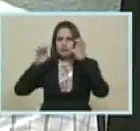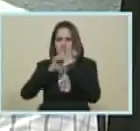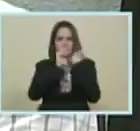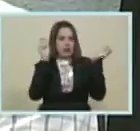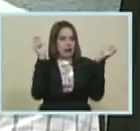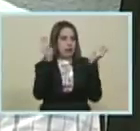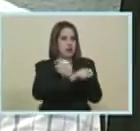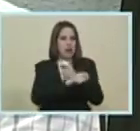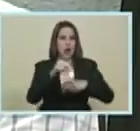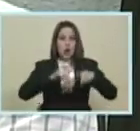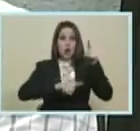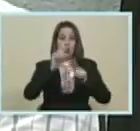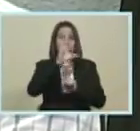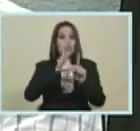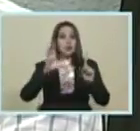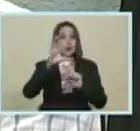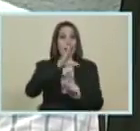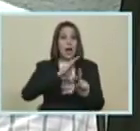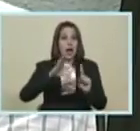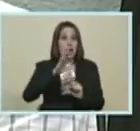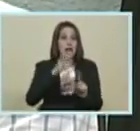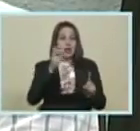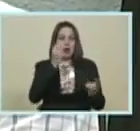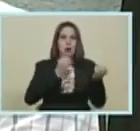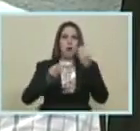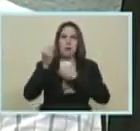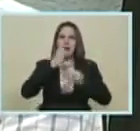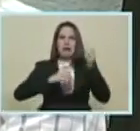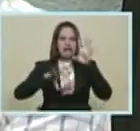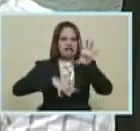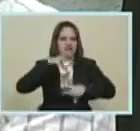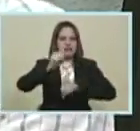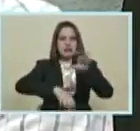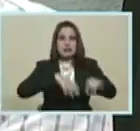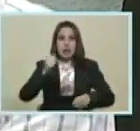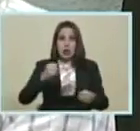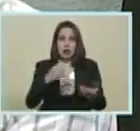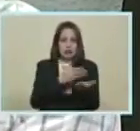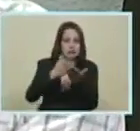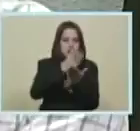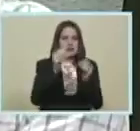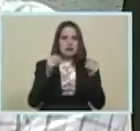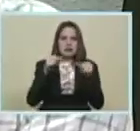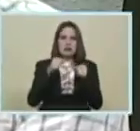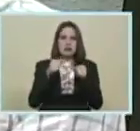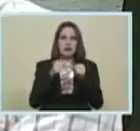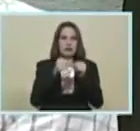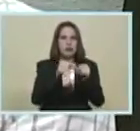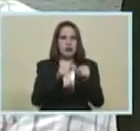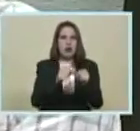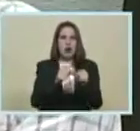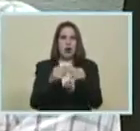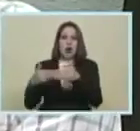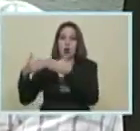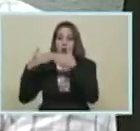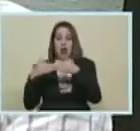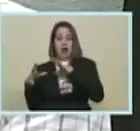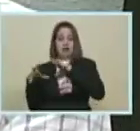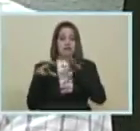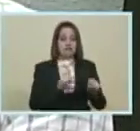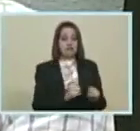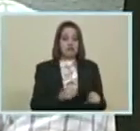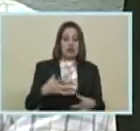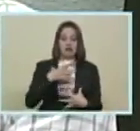Patrones Culturales De consumo Porque nos han inducido A comer Lo que el imperio Le